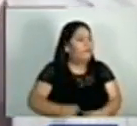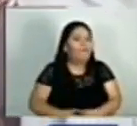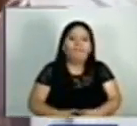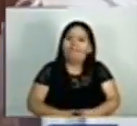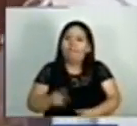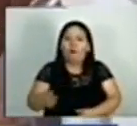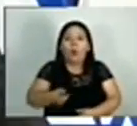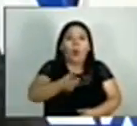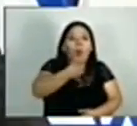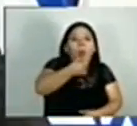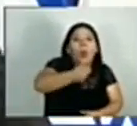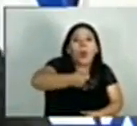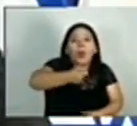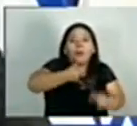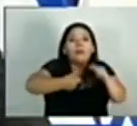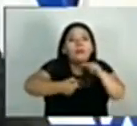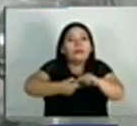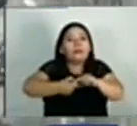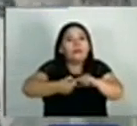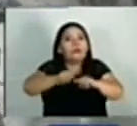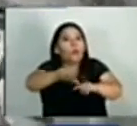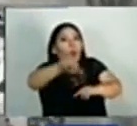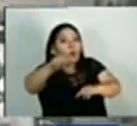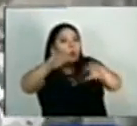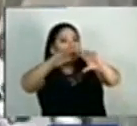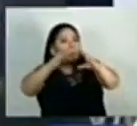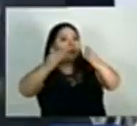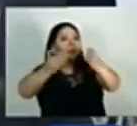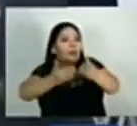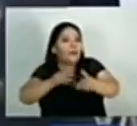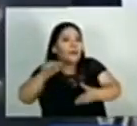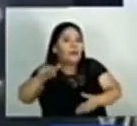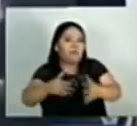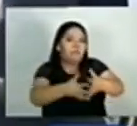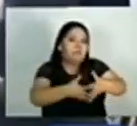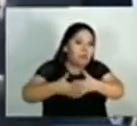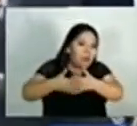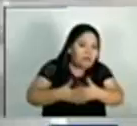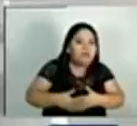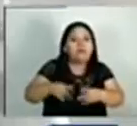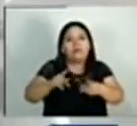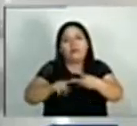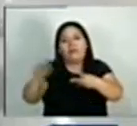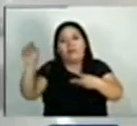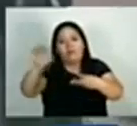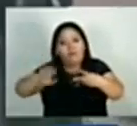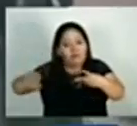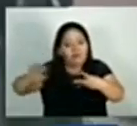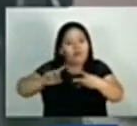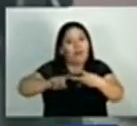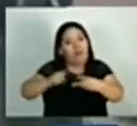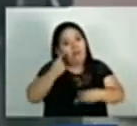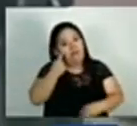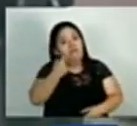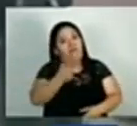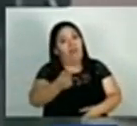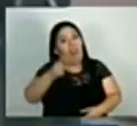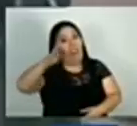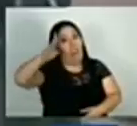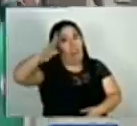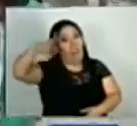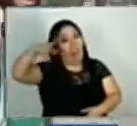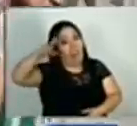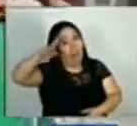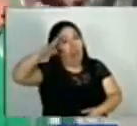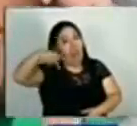todos los medios de comunicación internacionales, sobre todo gringos, británicos, europeos, están demostrando que es mentira, que